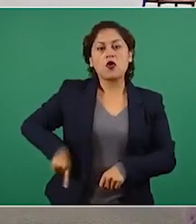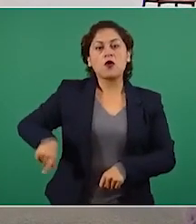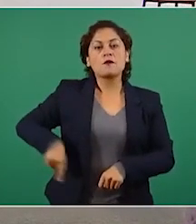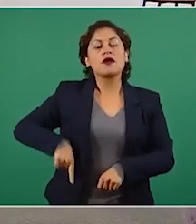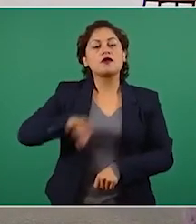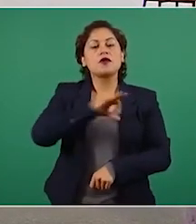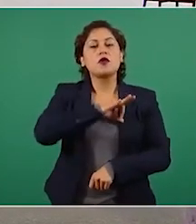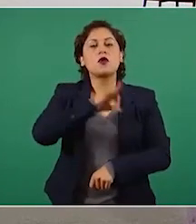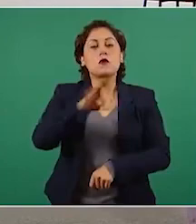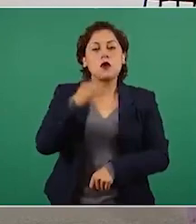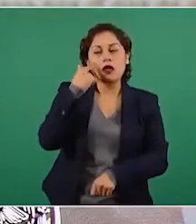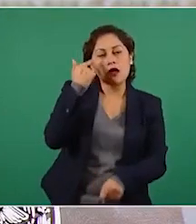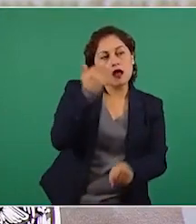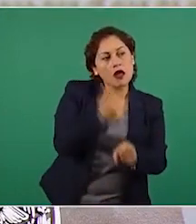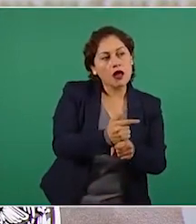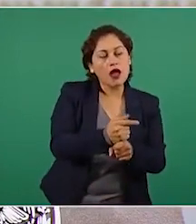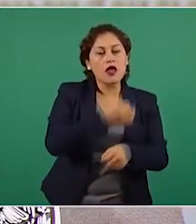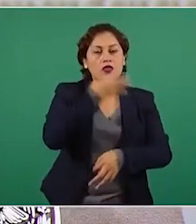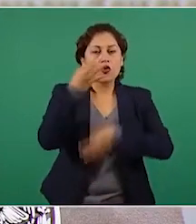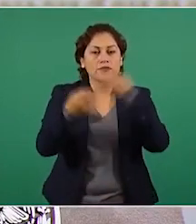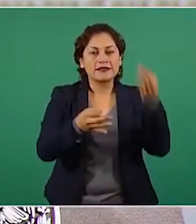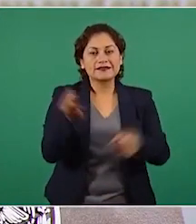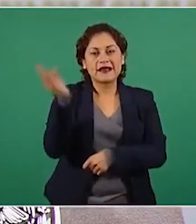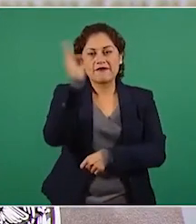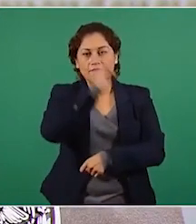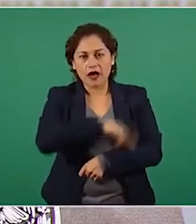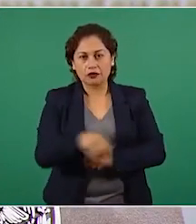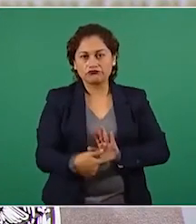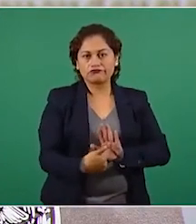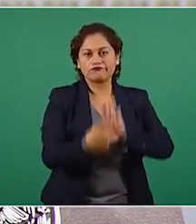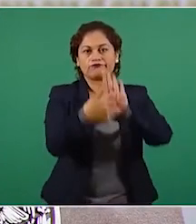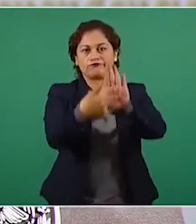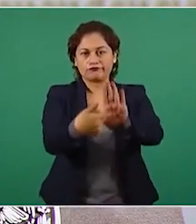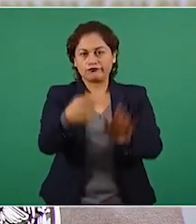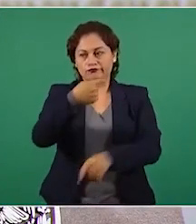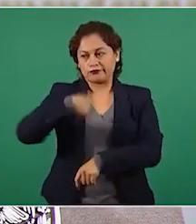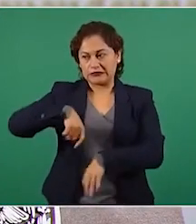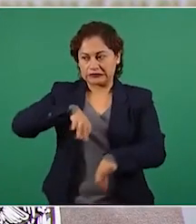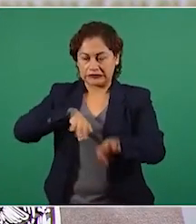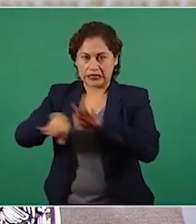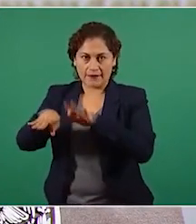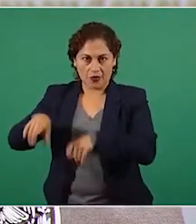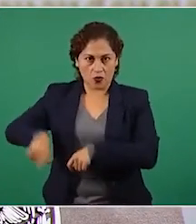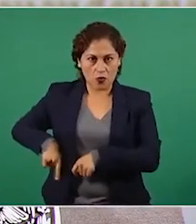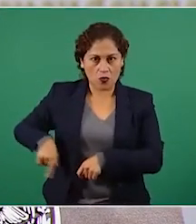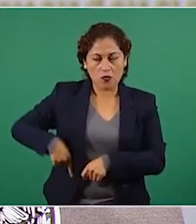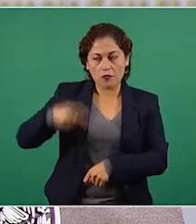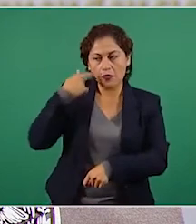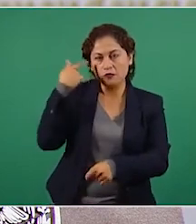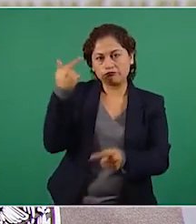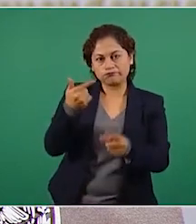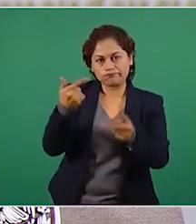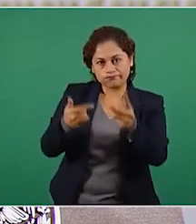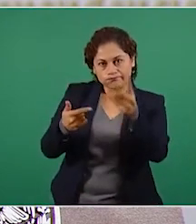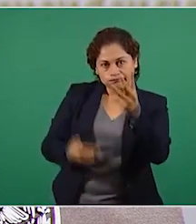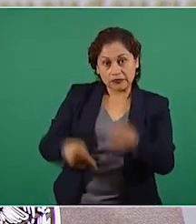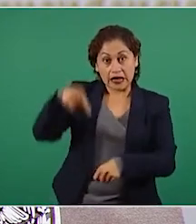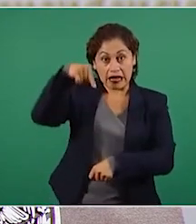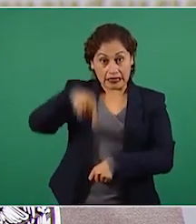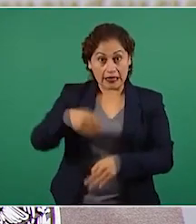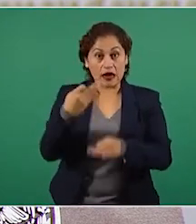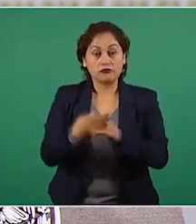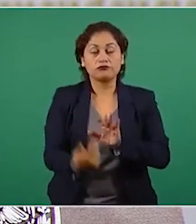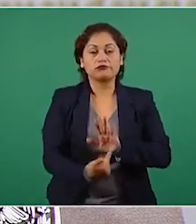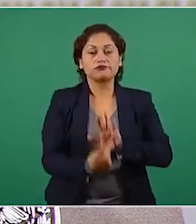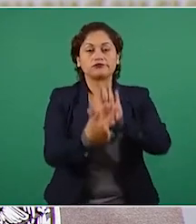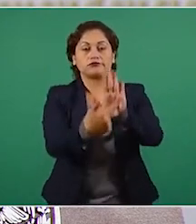falsas o la desinformación respecto al quehacer gubernamental. En este espacio se exponen las mentiras o información engañosa.